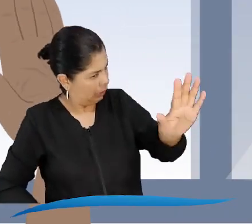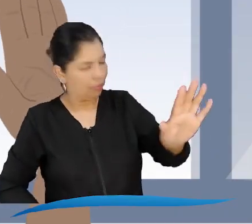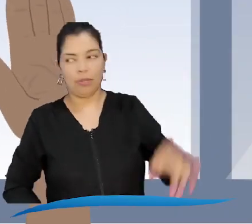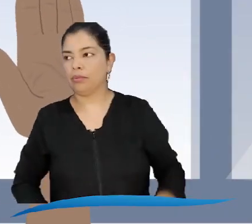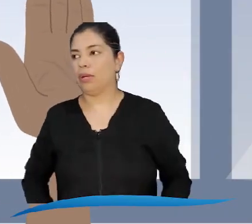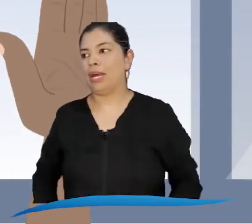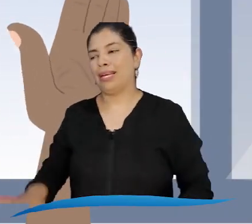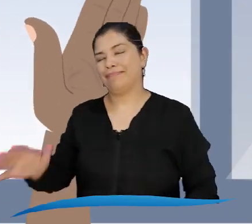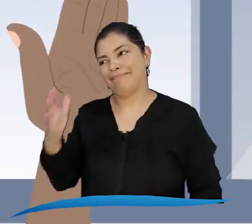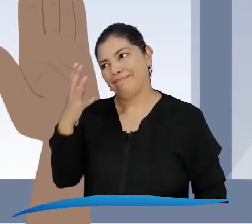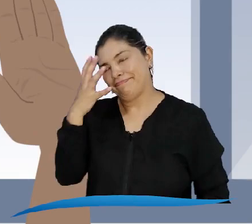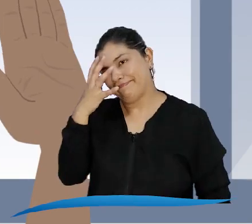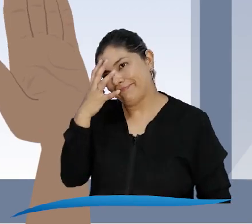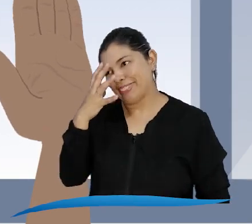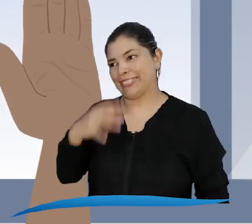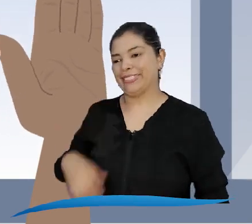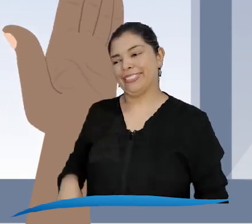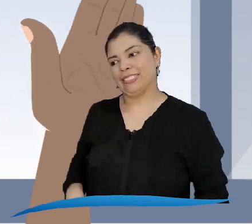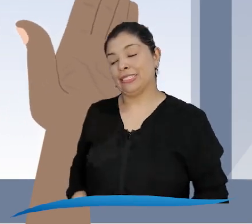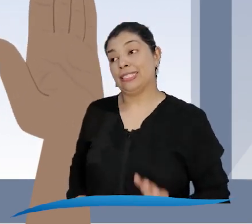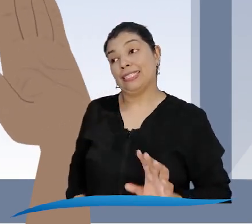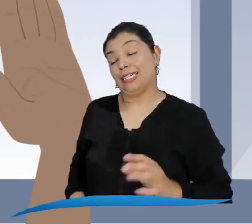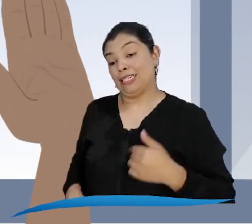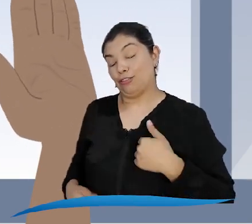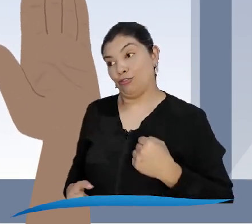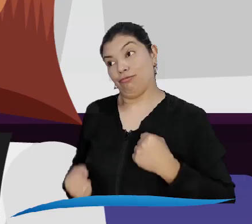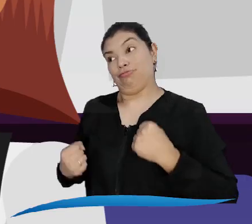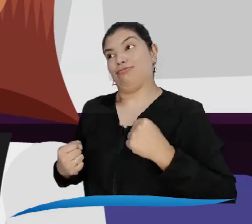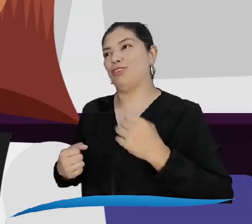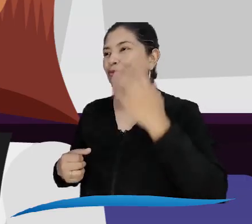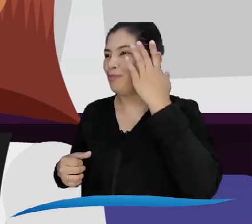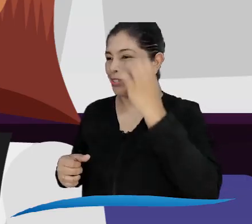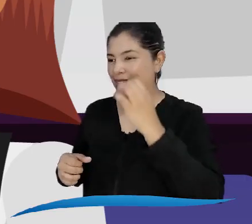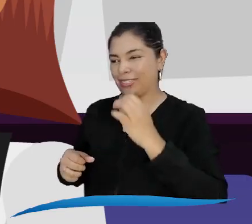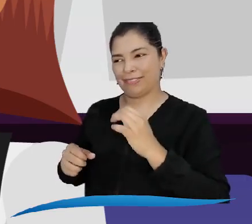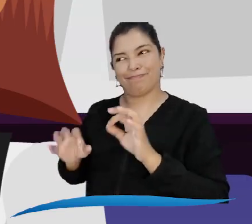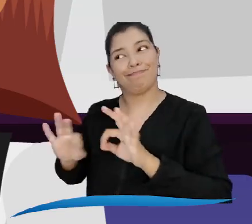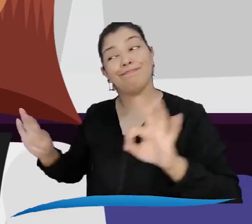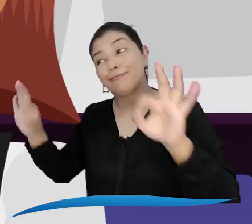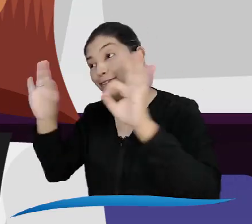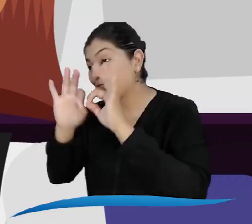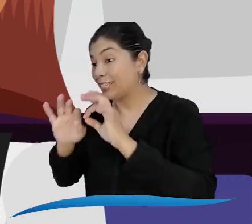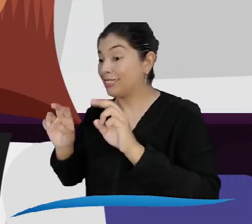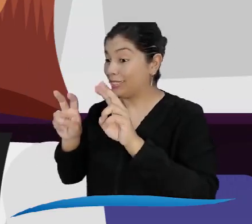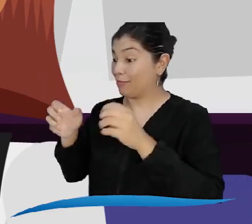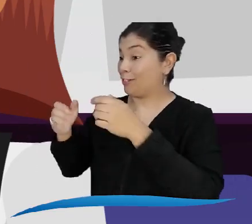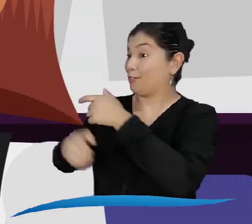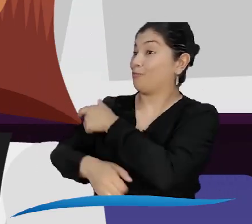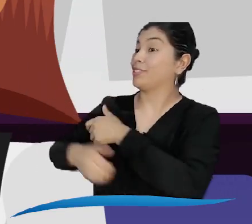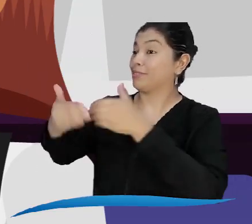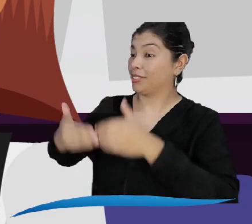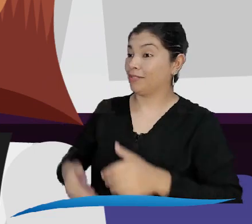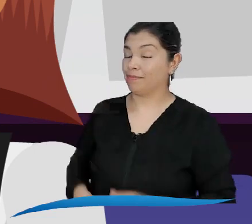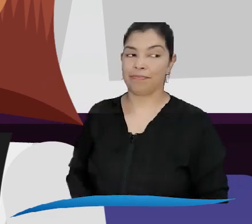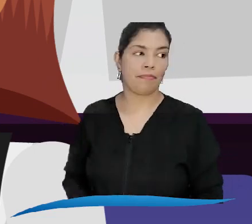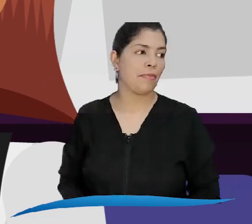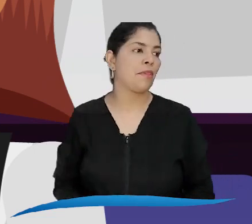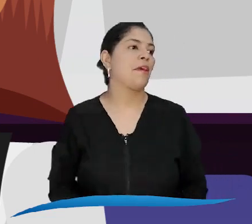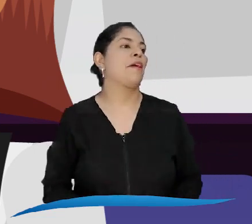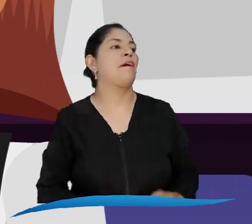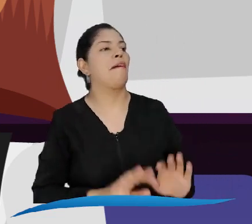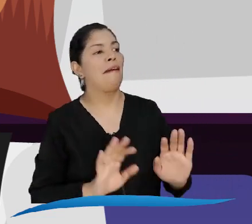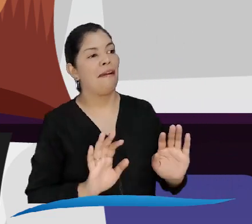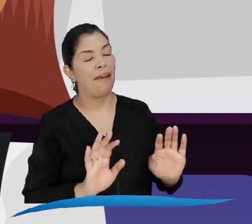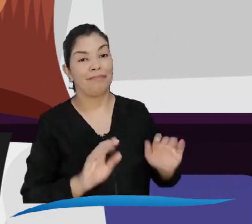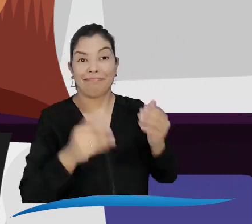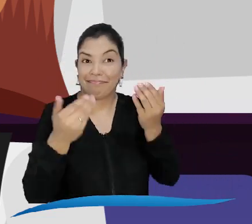Pero… no se me altere, doctora. Ya le capté. ¡Qué pena! Disculpe si me exalté. Es solo que este tema es muy